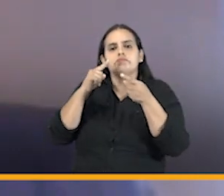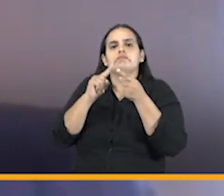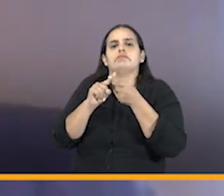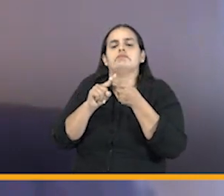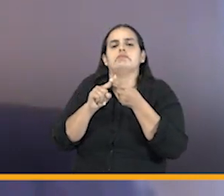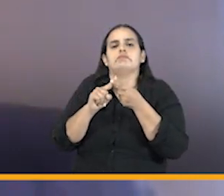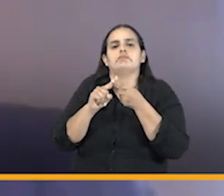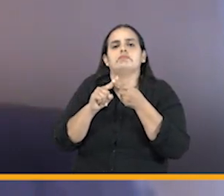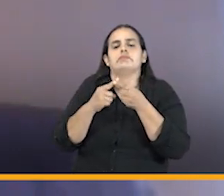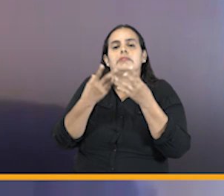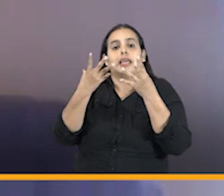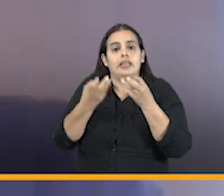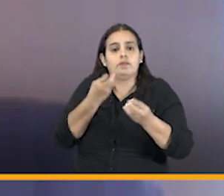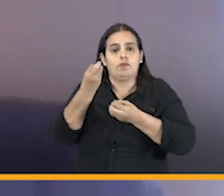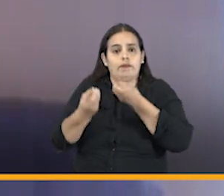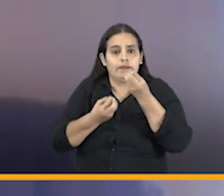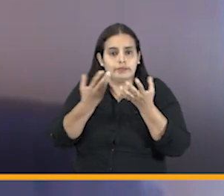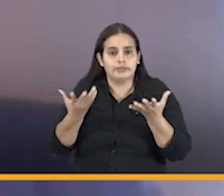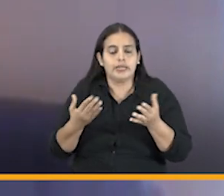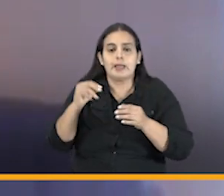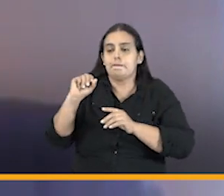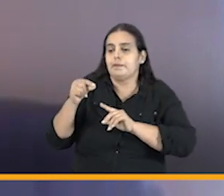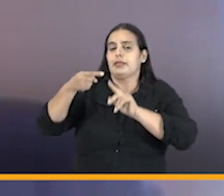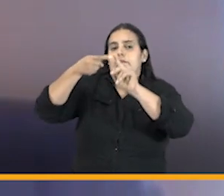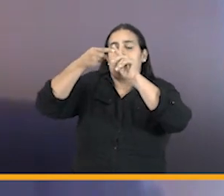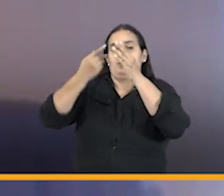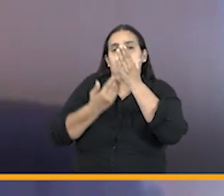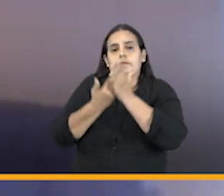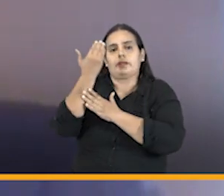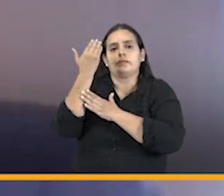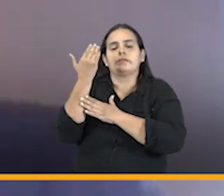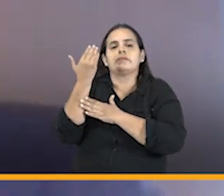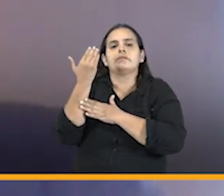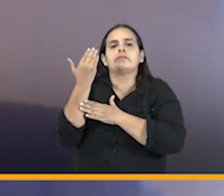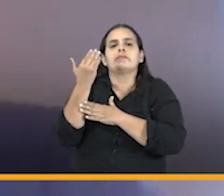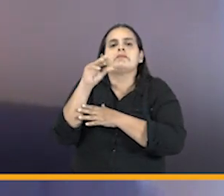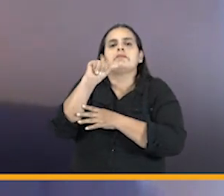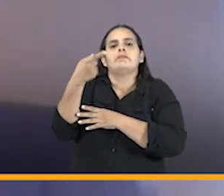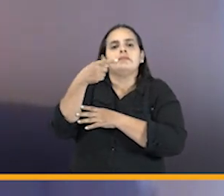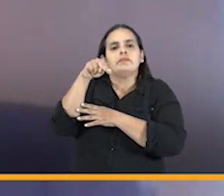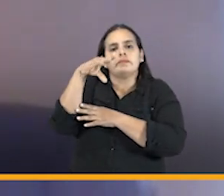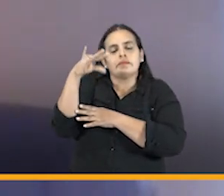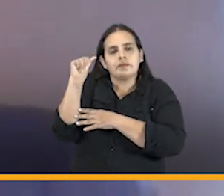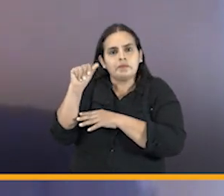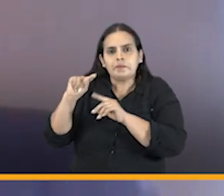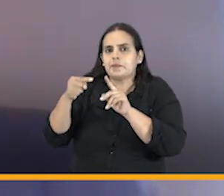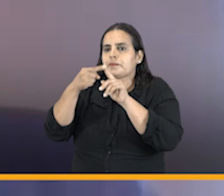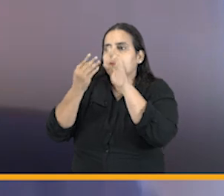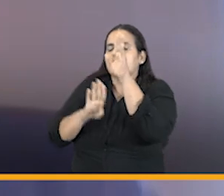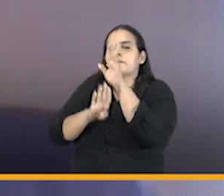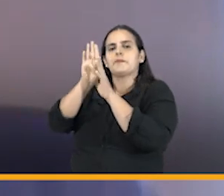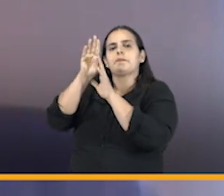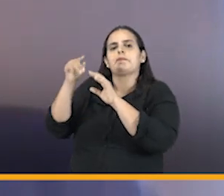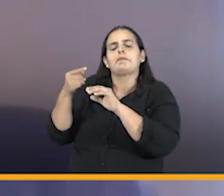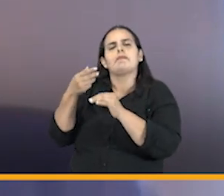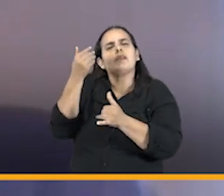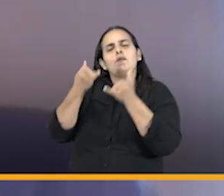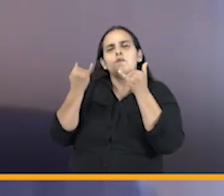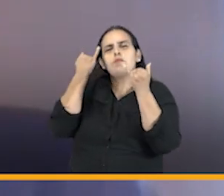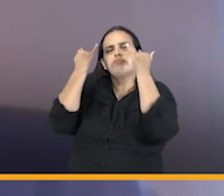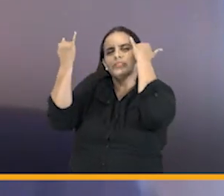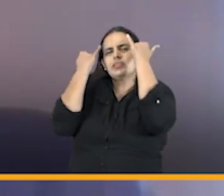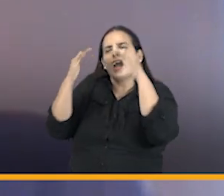objetivos deseados inicialmente la agencia puso en marcha unos parámetros